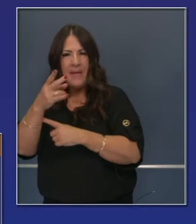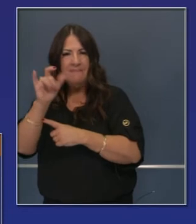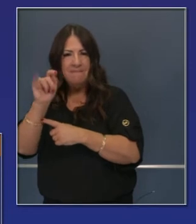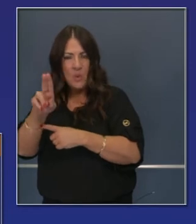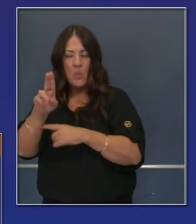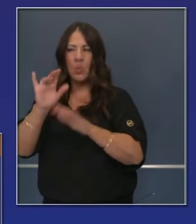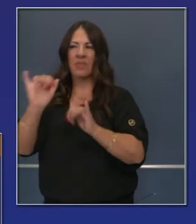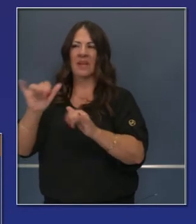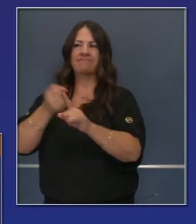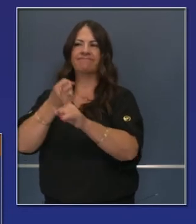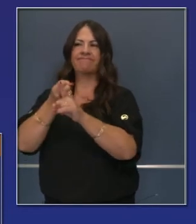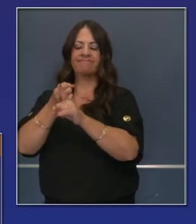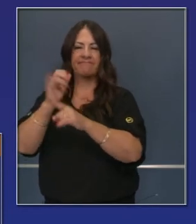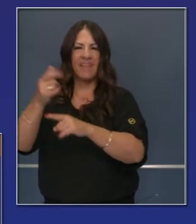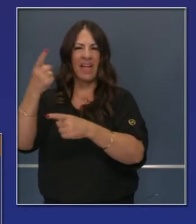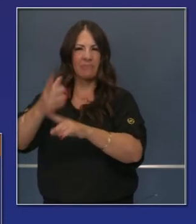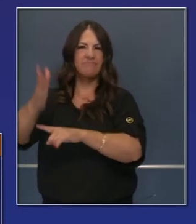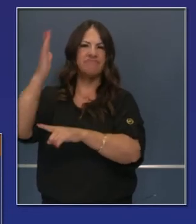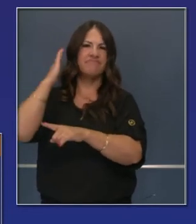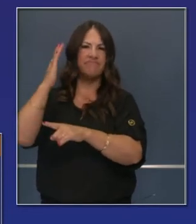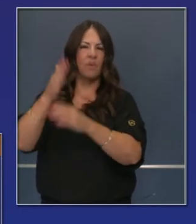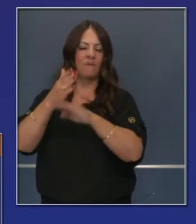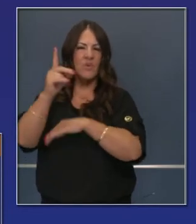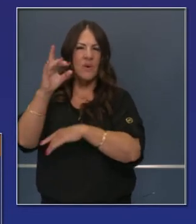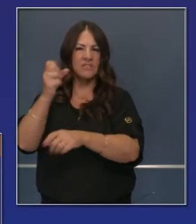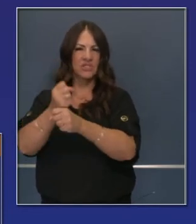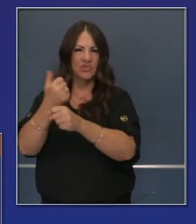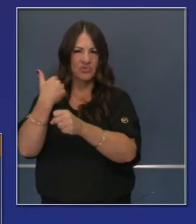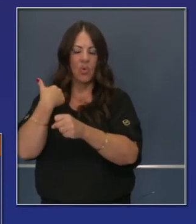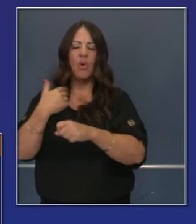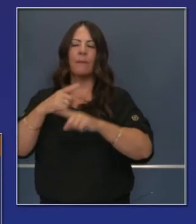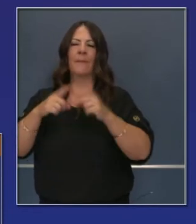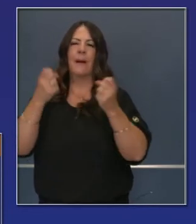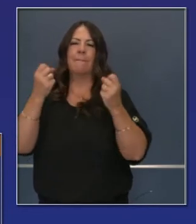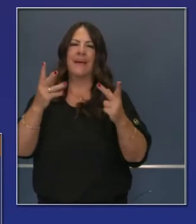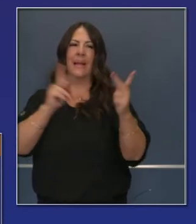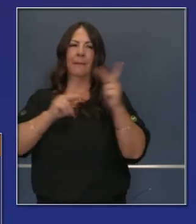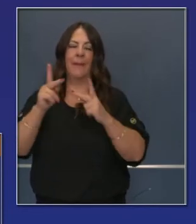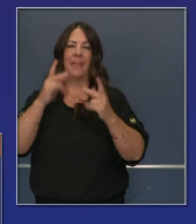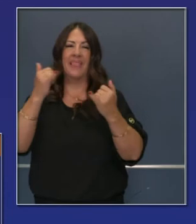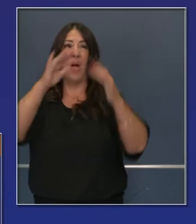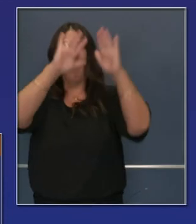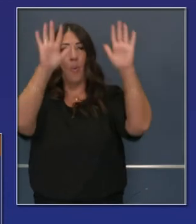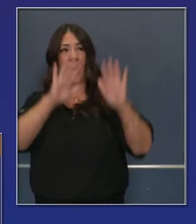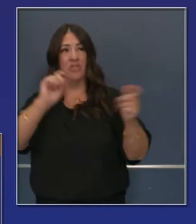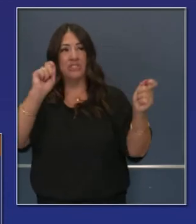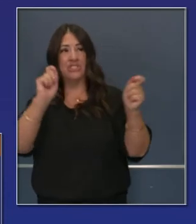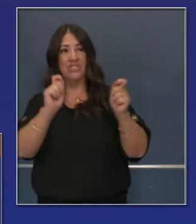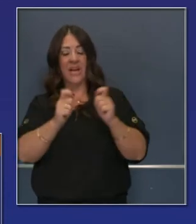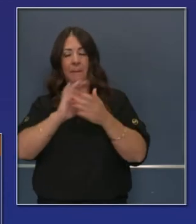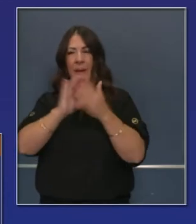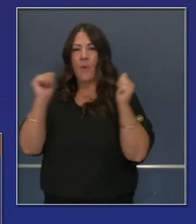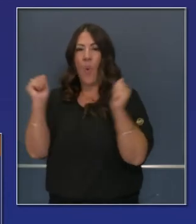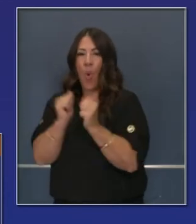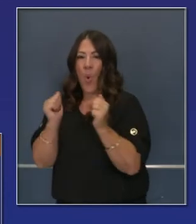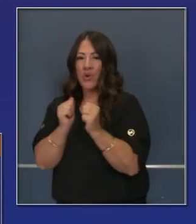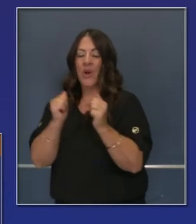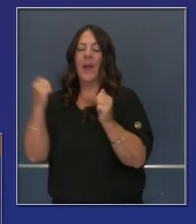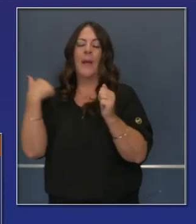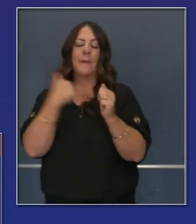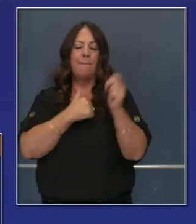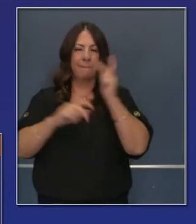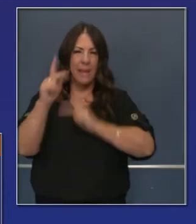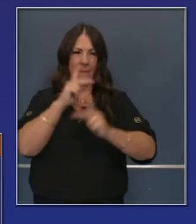resfriado español, sabíamos que iba a pasar algo así, que estamos acercándonos ahora a la temporada fría, donde